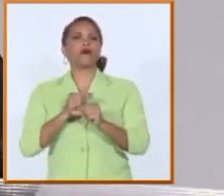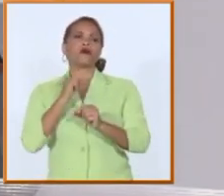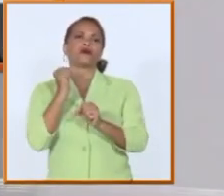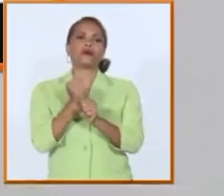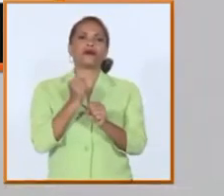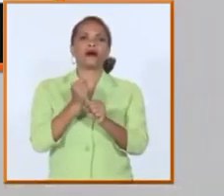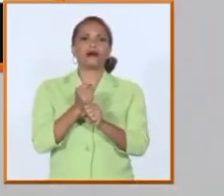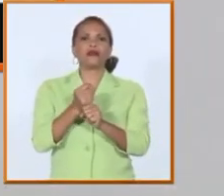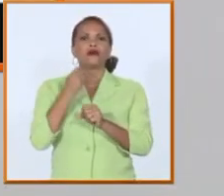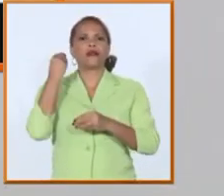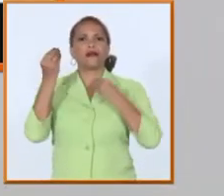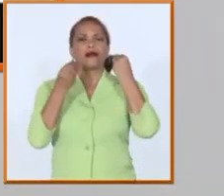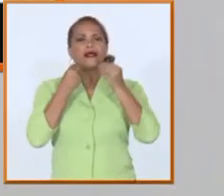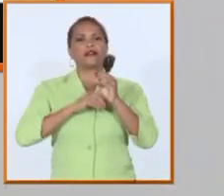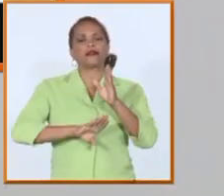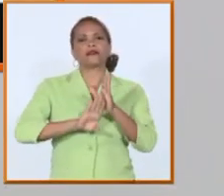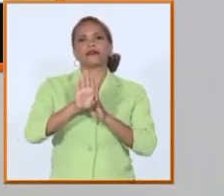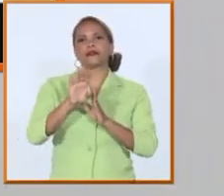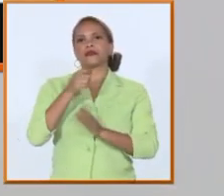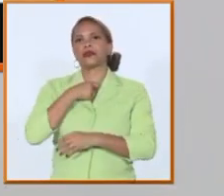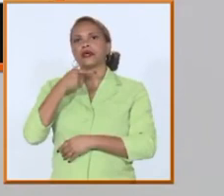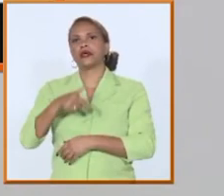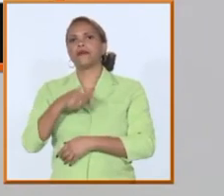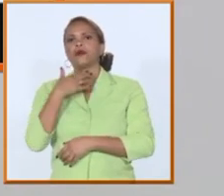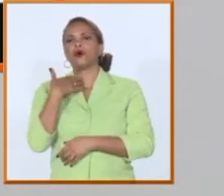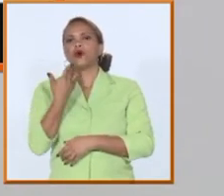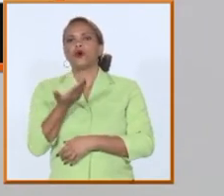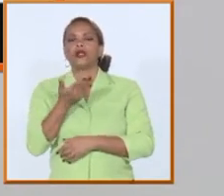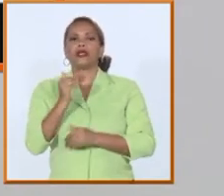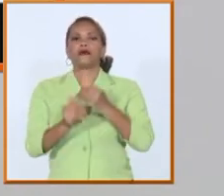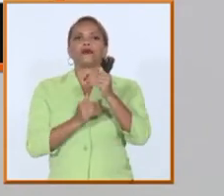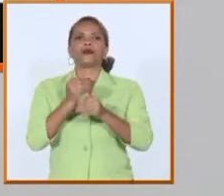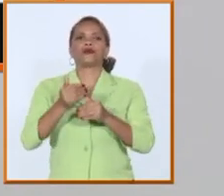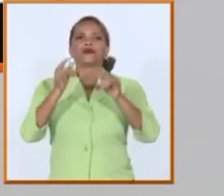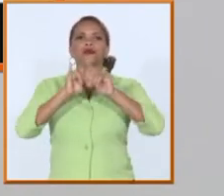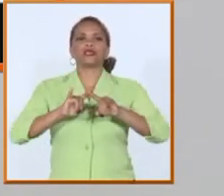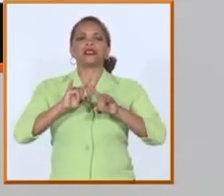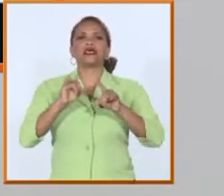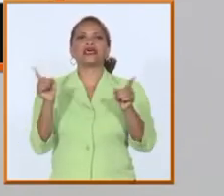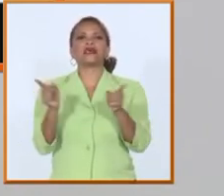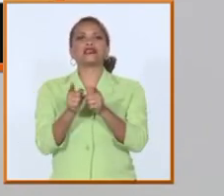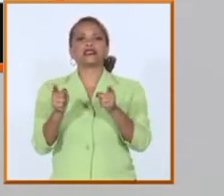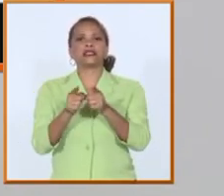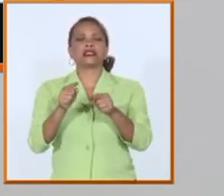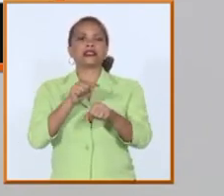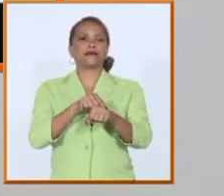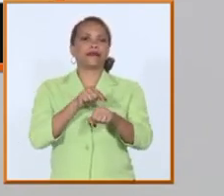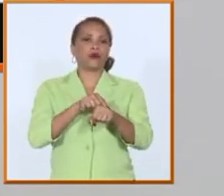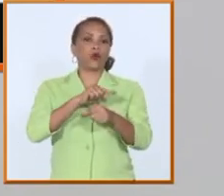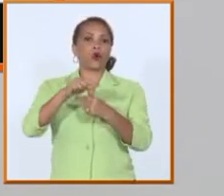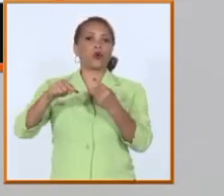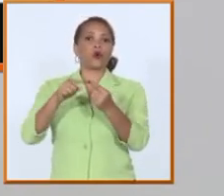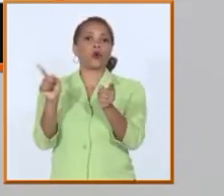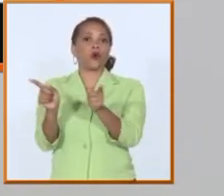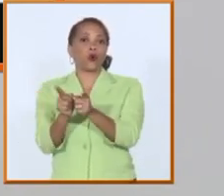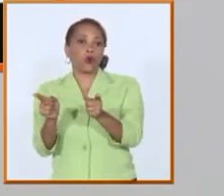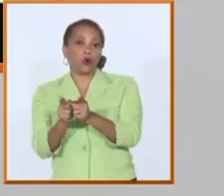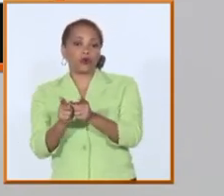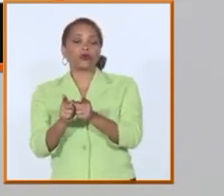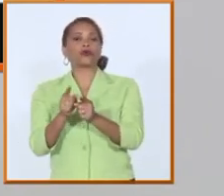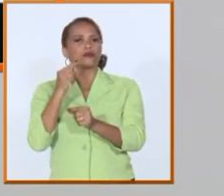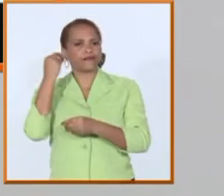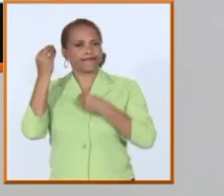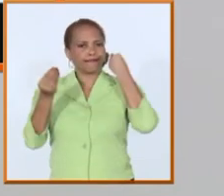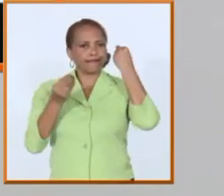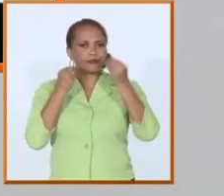hacer un análisis del desarrollo por ejemplo de la evolución de la educación superior de ciclo corto y tendremos que tomar algunas medidas para que siga siendo